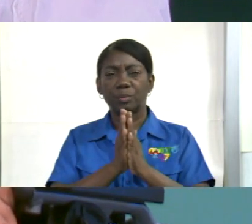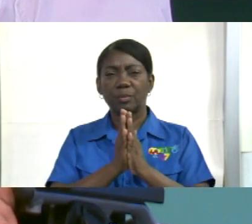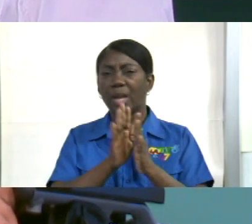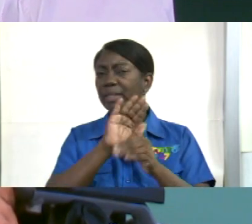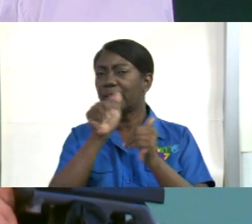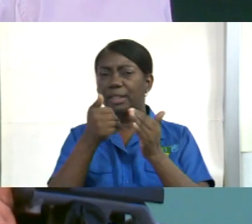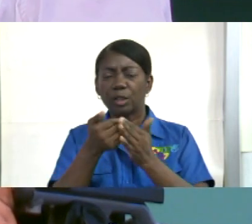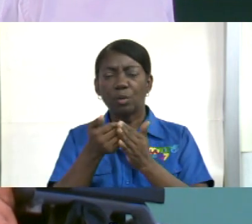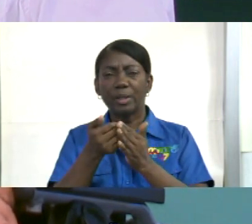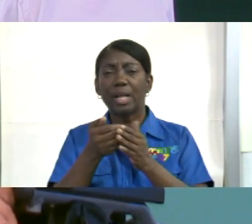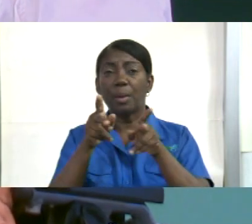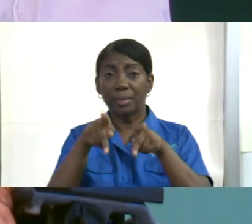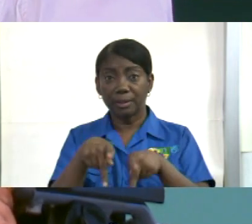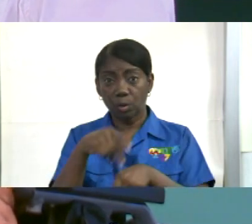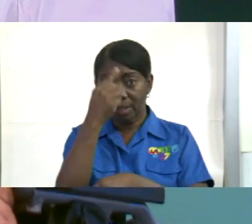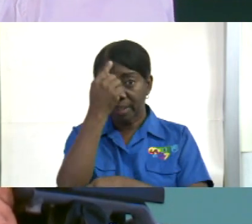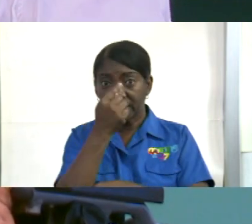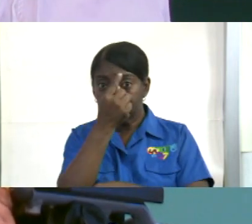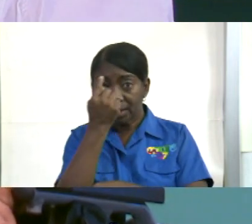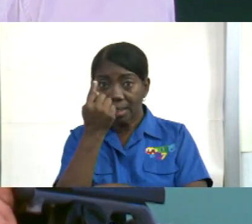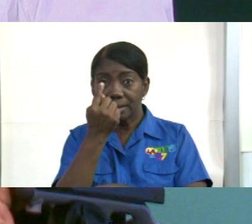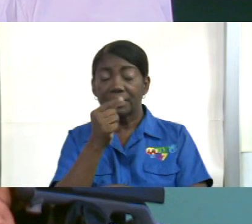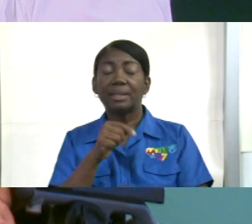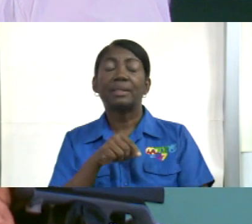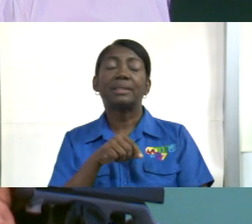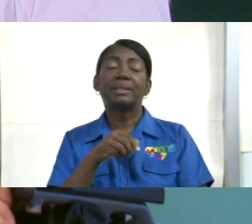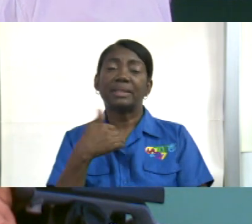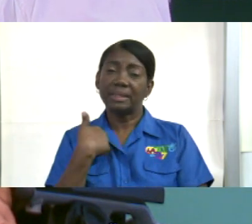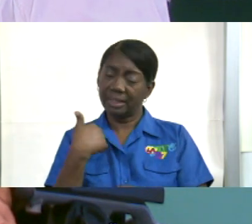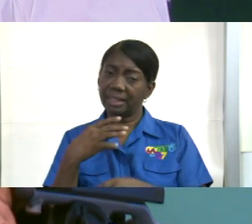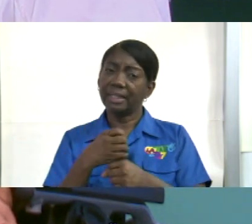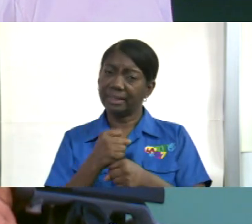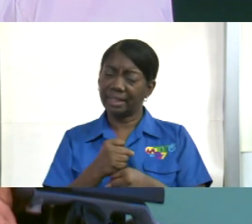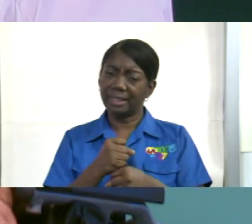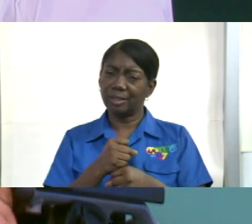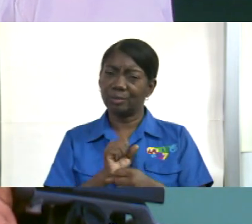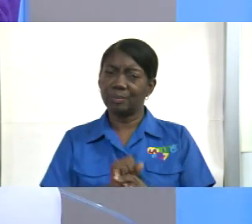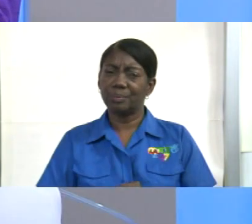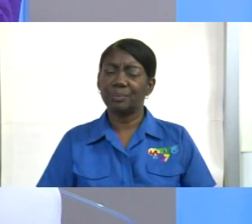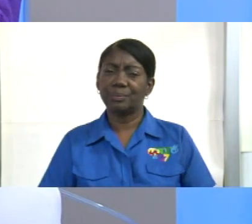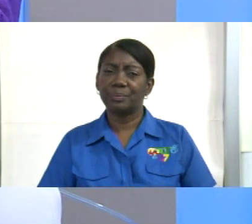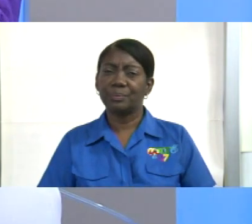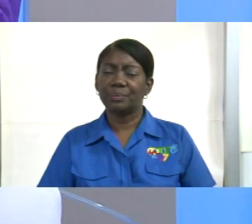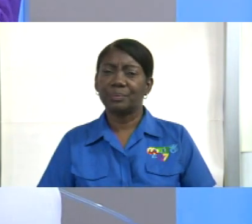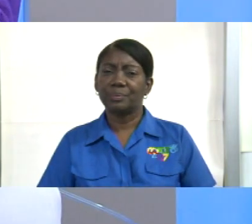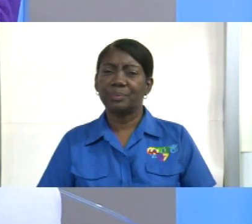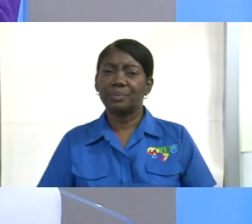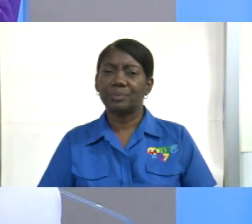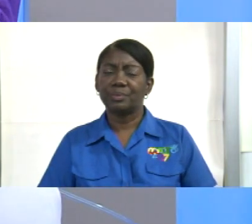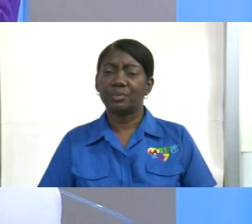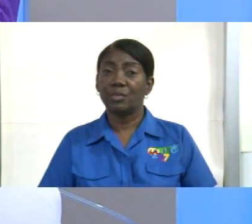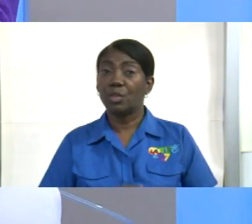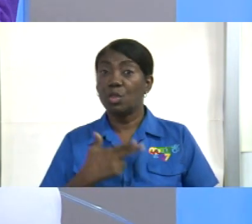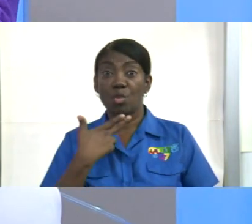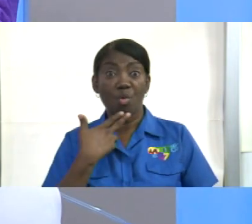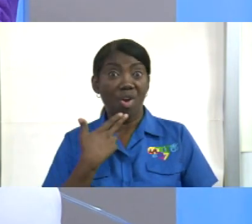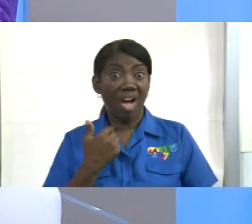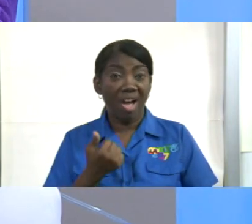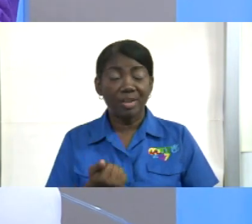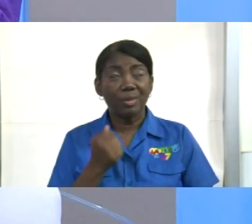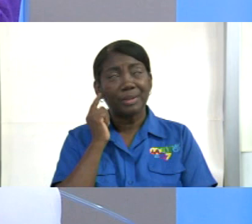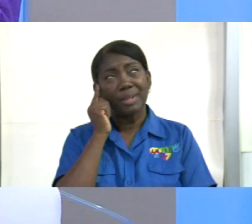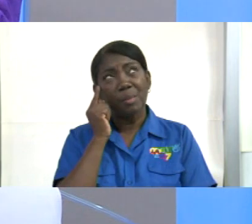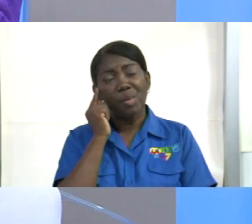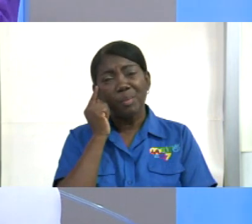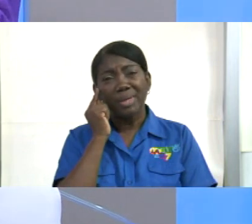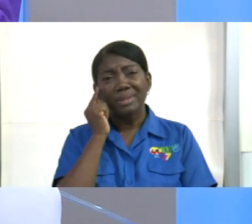todo cristiano. ¿Verdad? Así es que no hay cuando estamos pensando